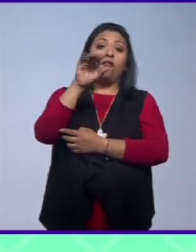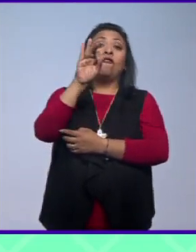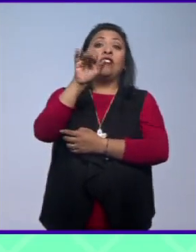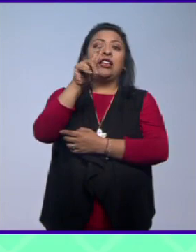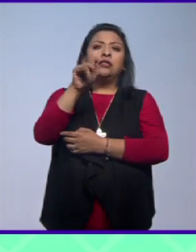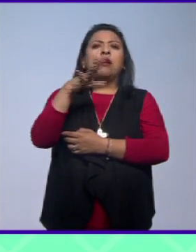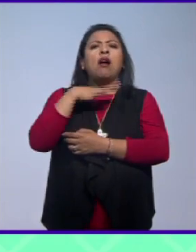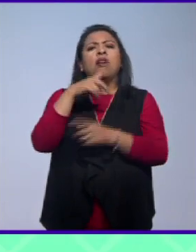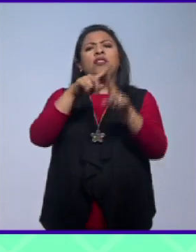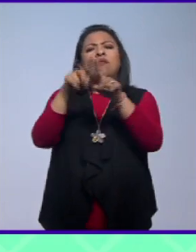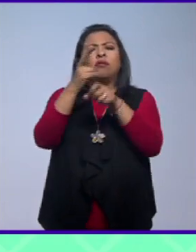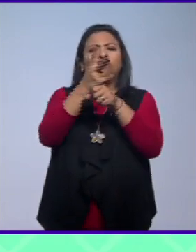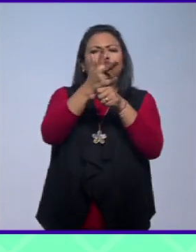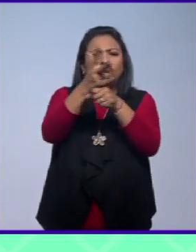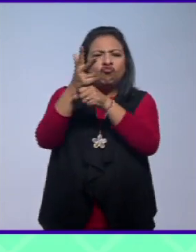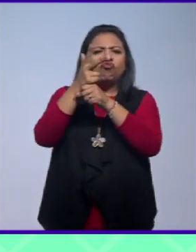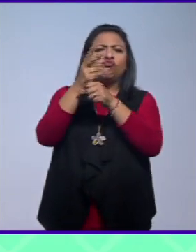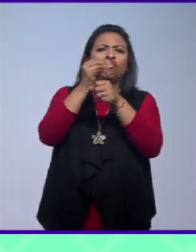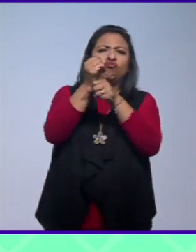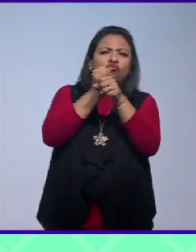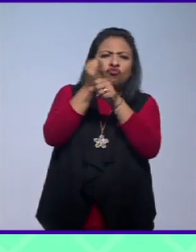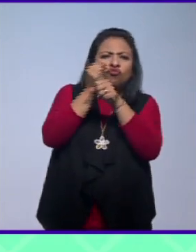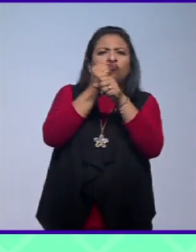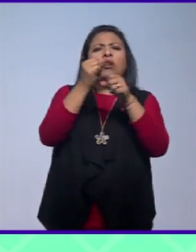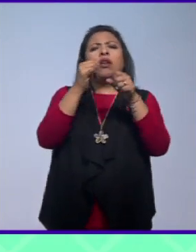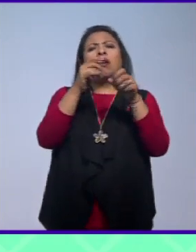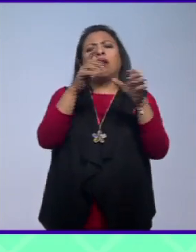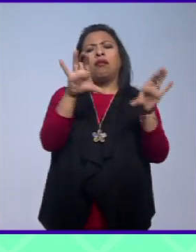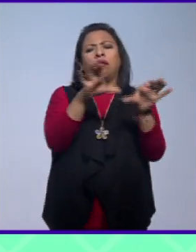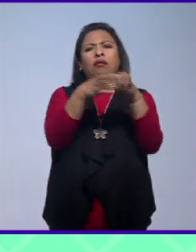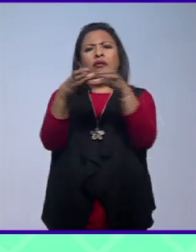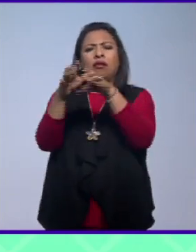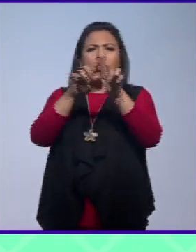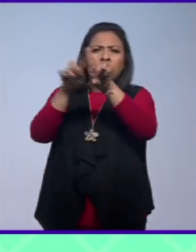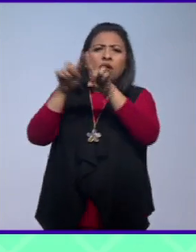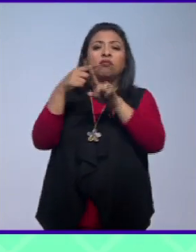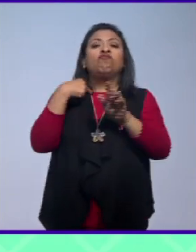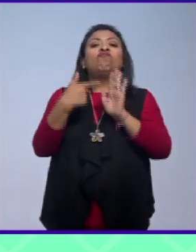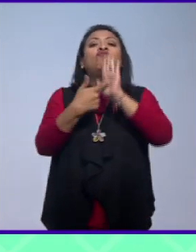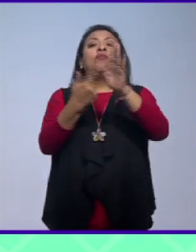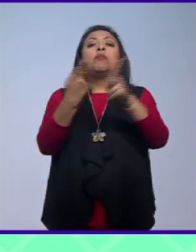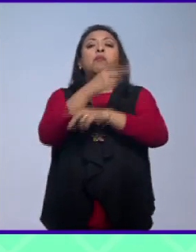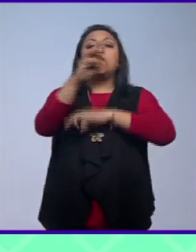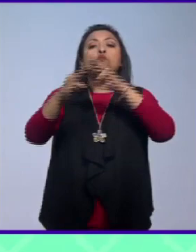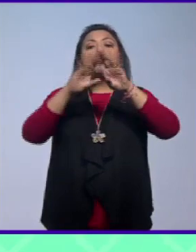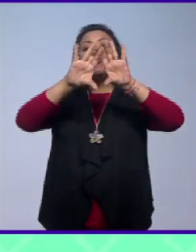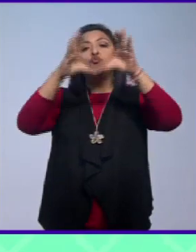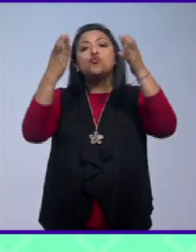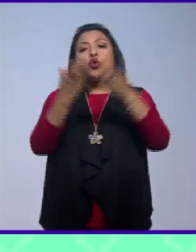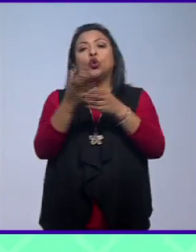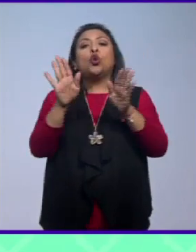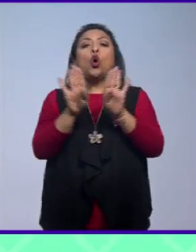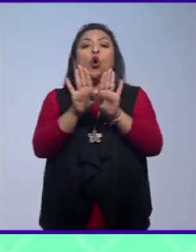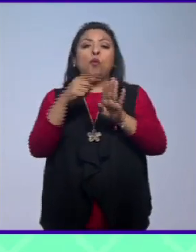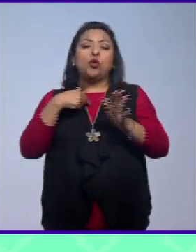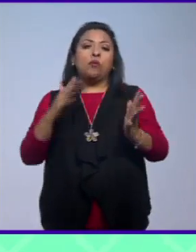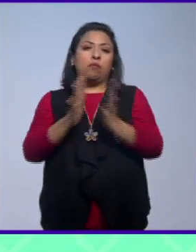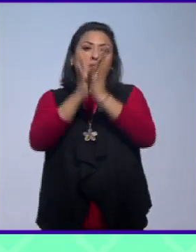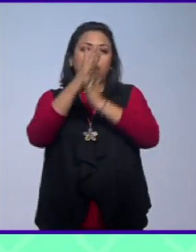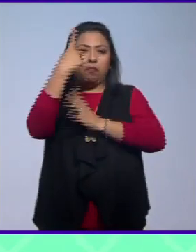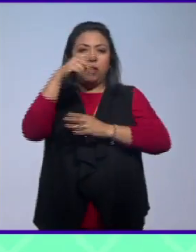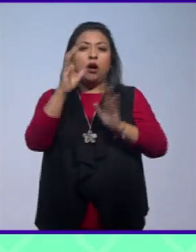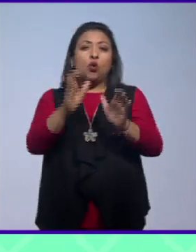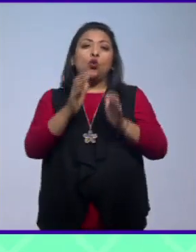documentales, piezas de animación, diferentes géneros que nos muestran lo que está ocurriendo con nuestro planeta y también cómo podemos participar para preservarlo.